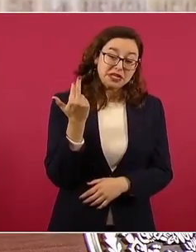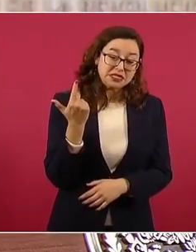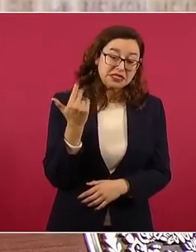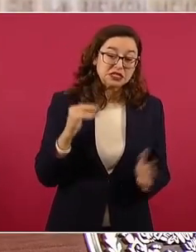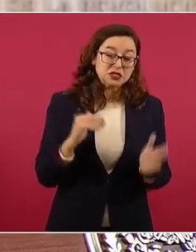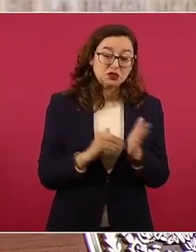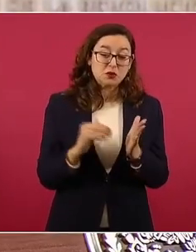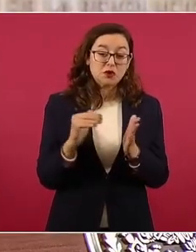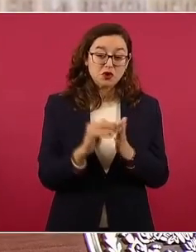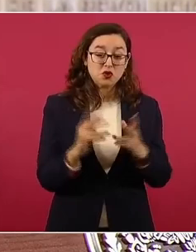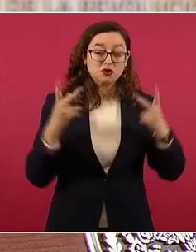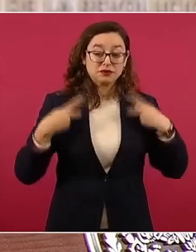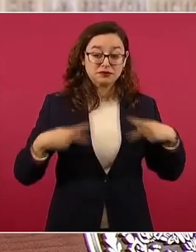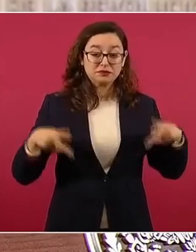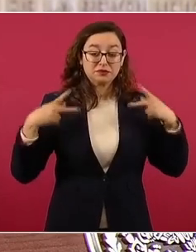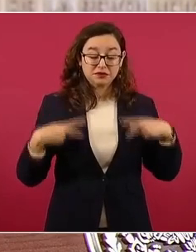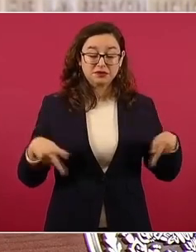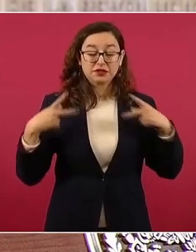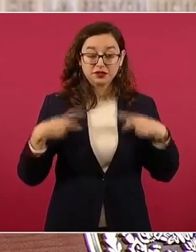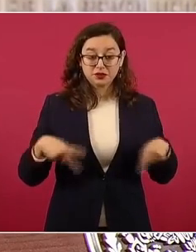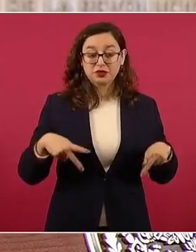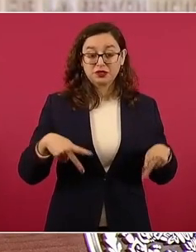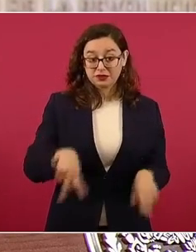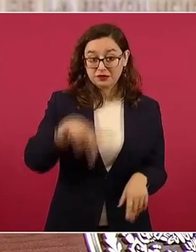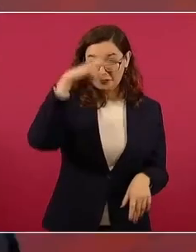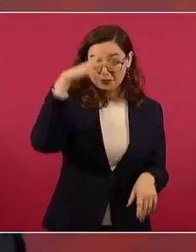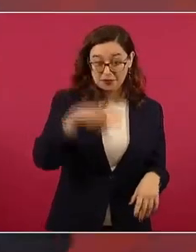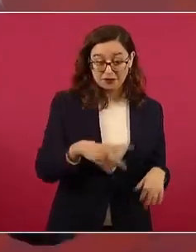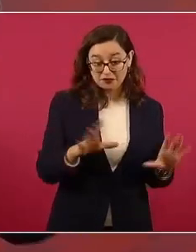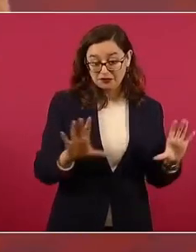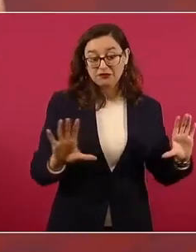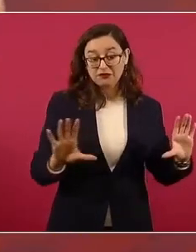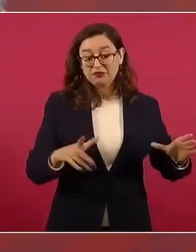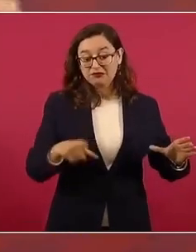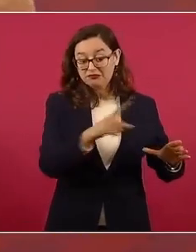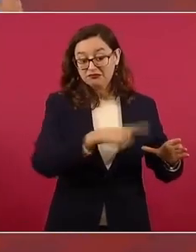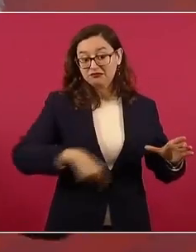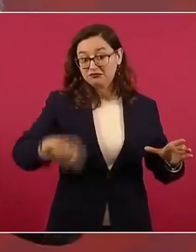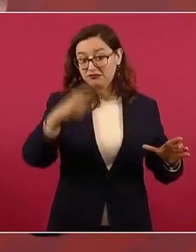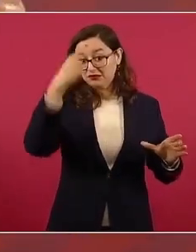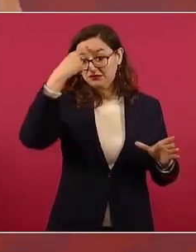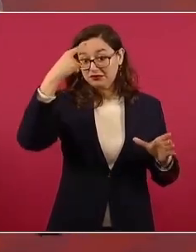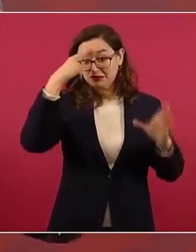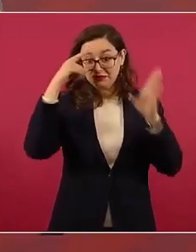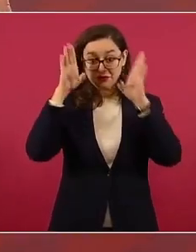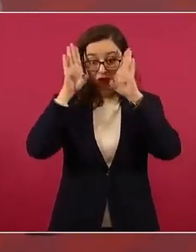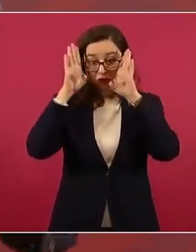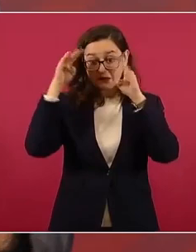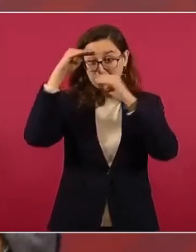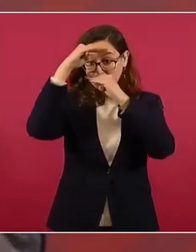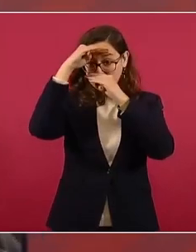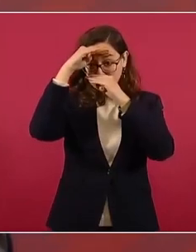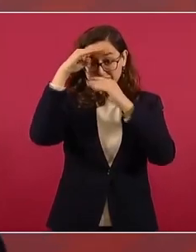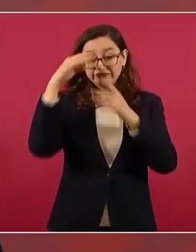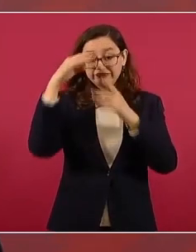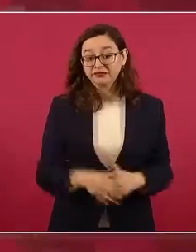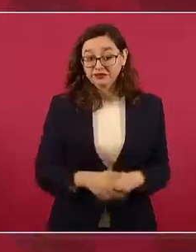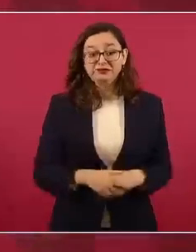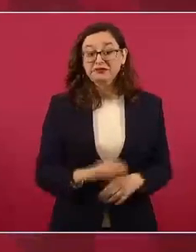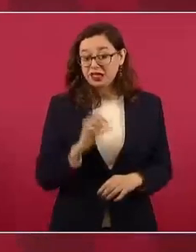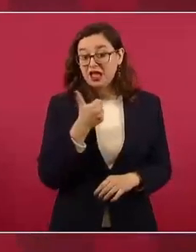personas, que tienen un pensamiento conservador,